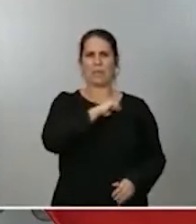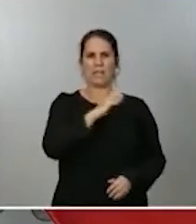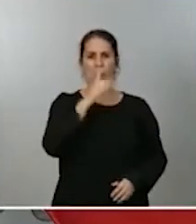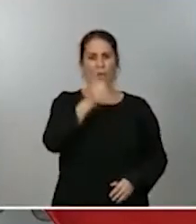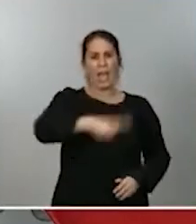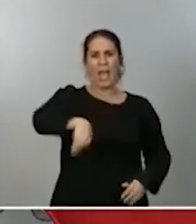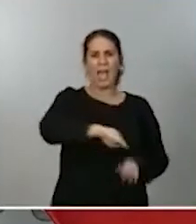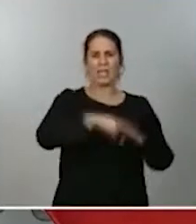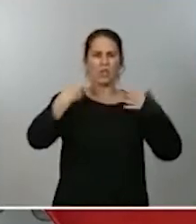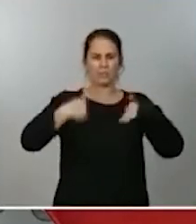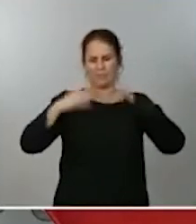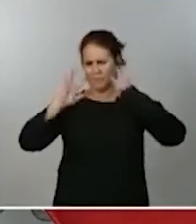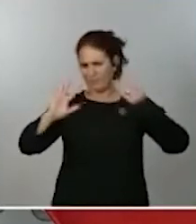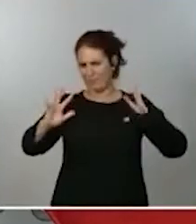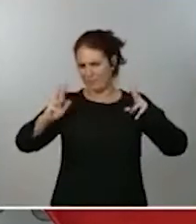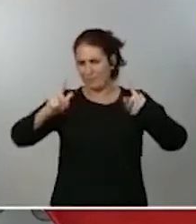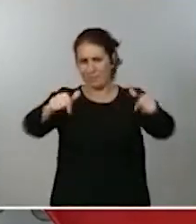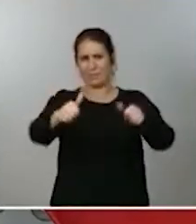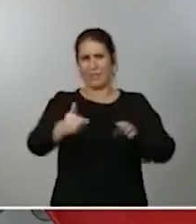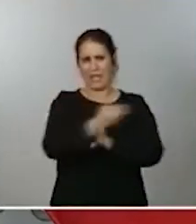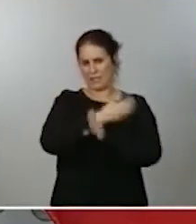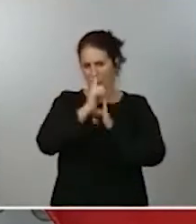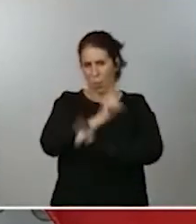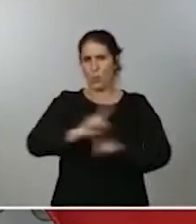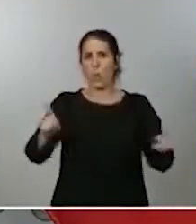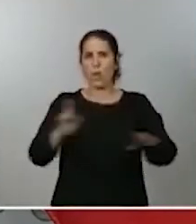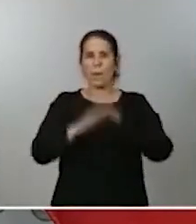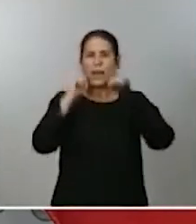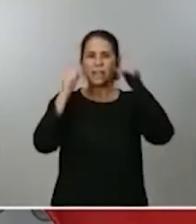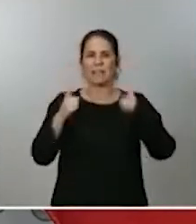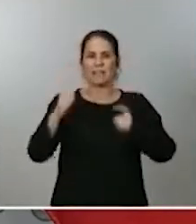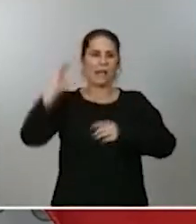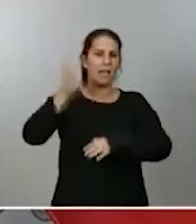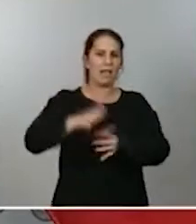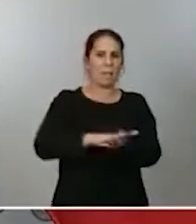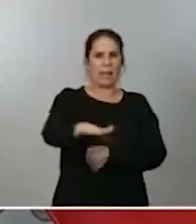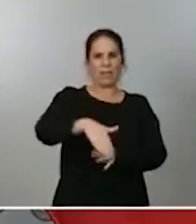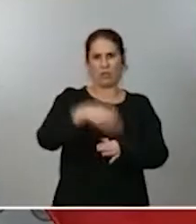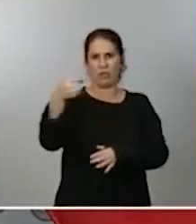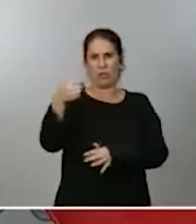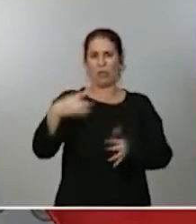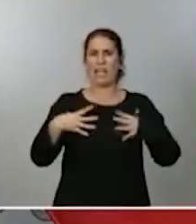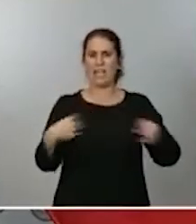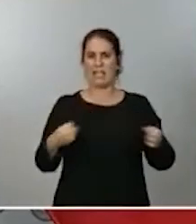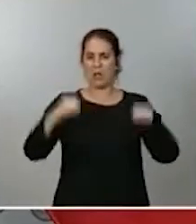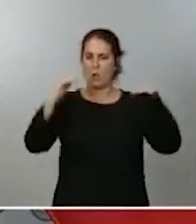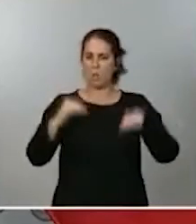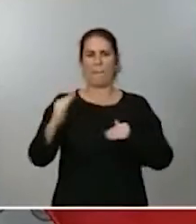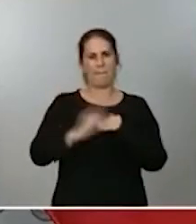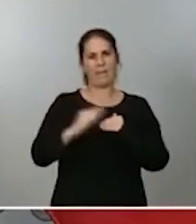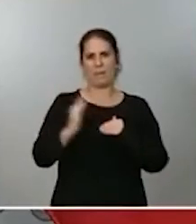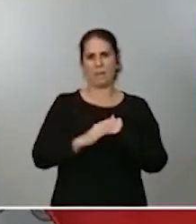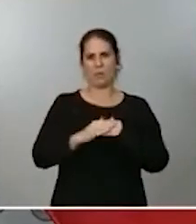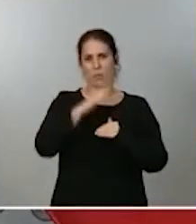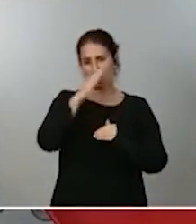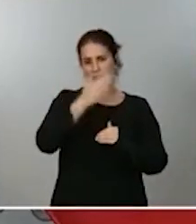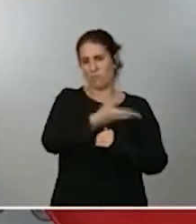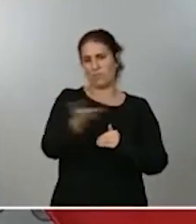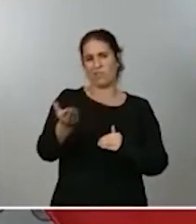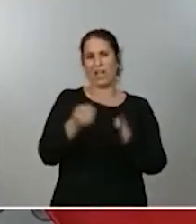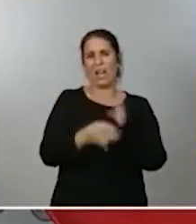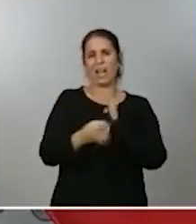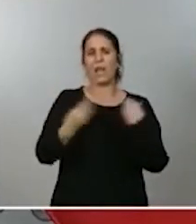sin precedentes para atenuar este impacto sanitario en las condiciones de vida de buena parte de la sociedad española.